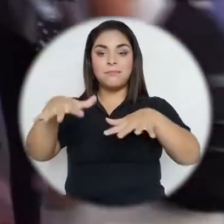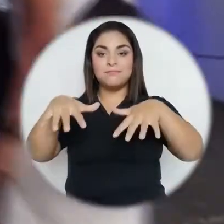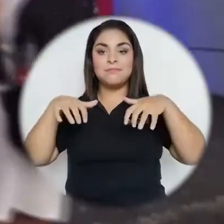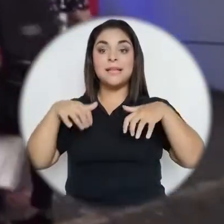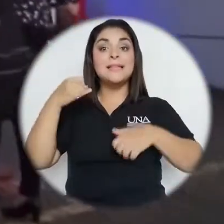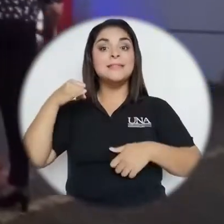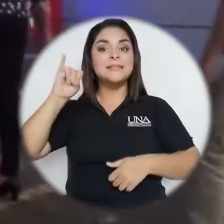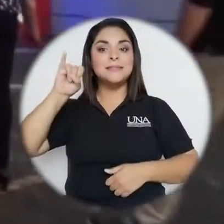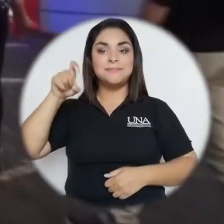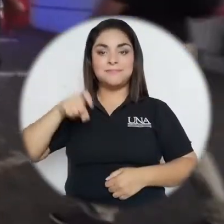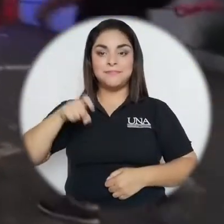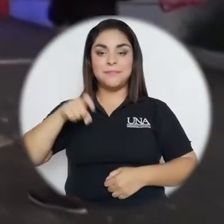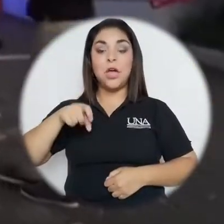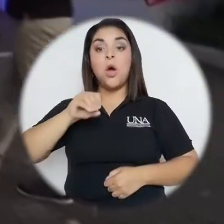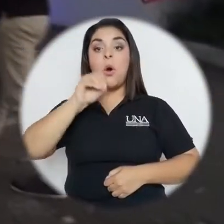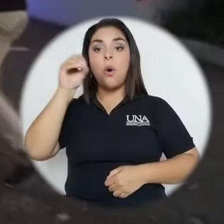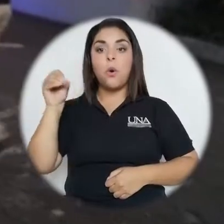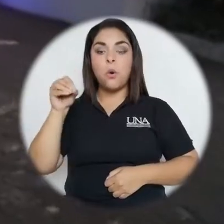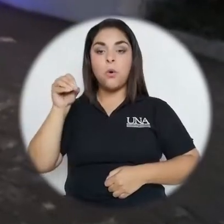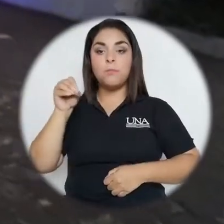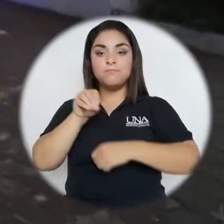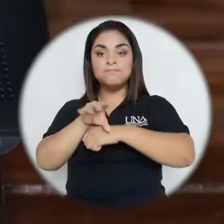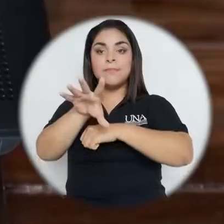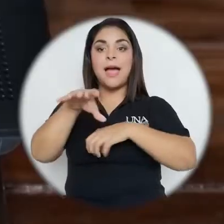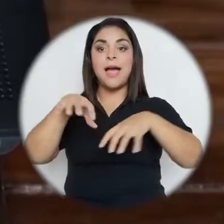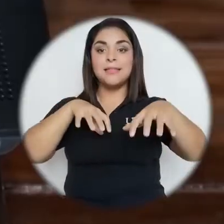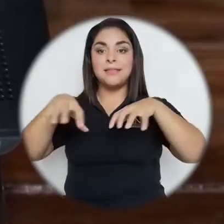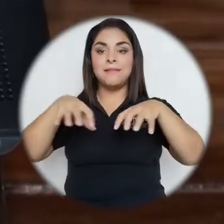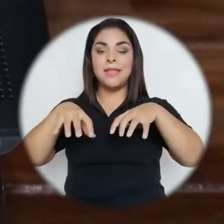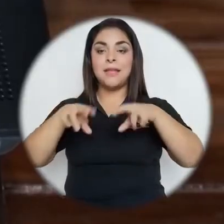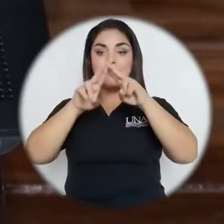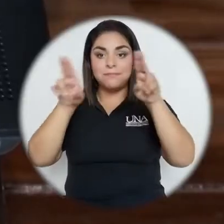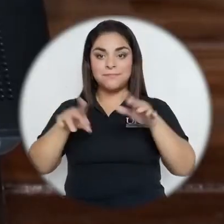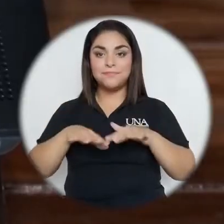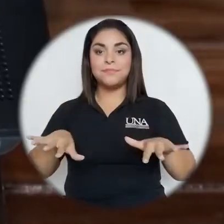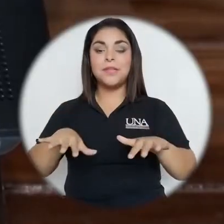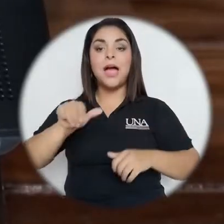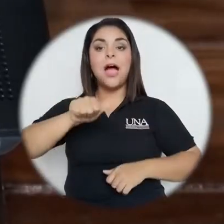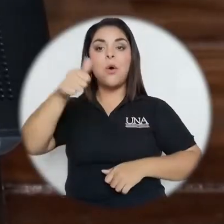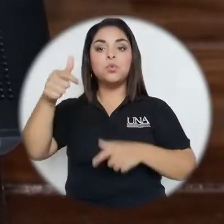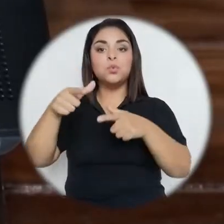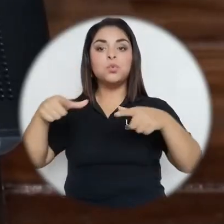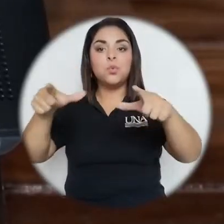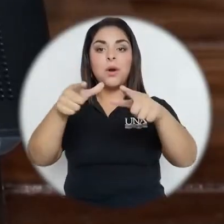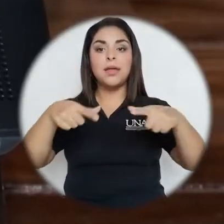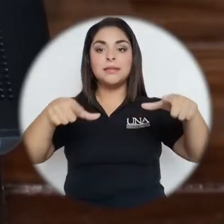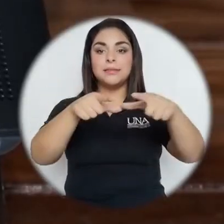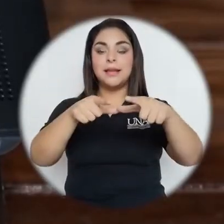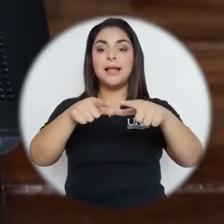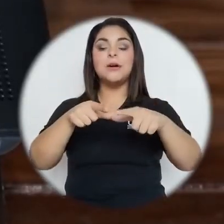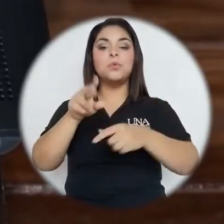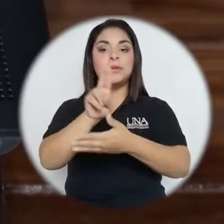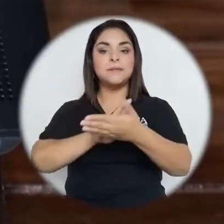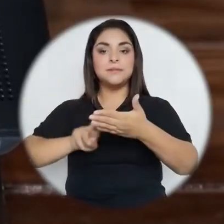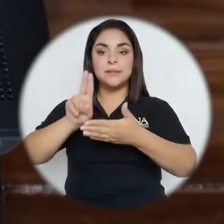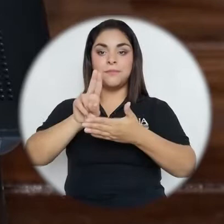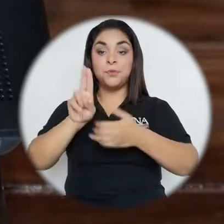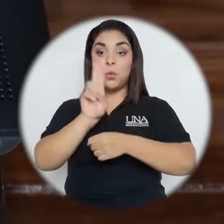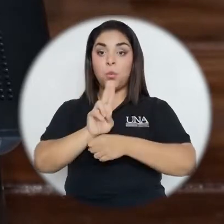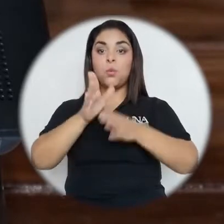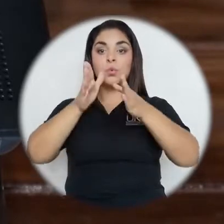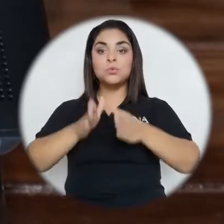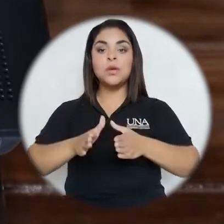necesitarse o transmitir la actividad vía Ethernet a otros sitios de la Universidad. El usuario